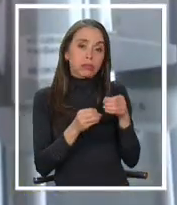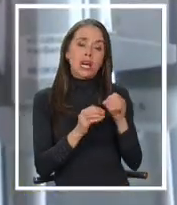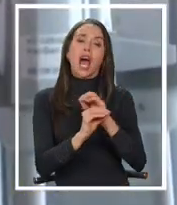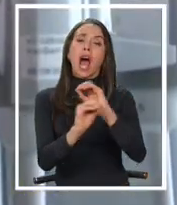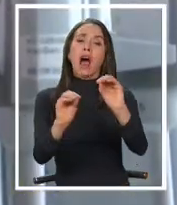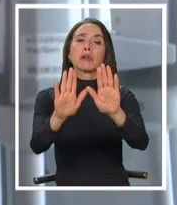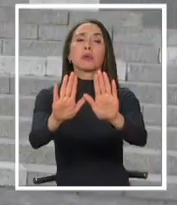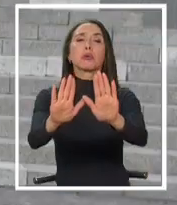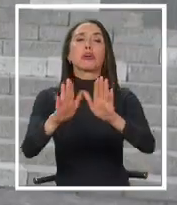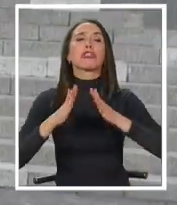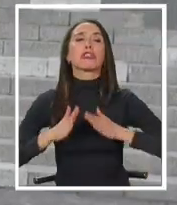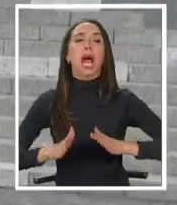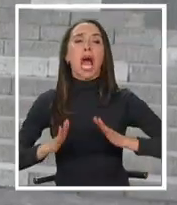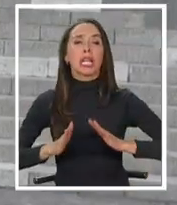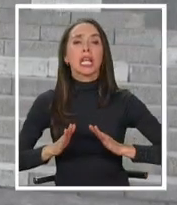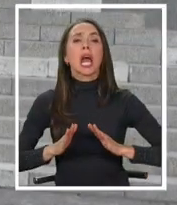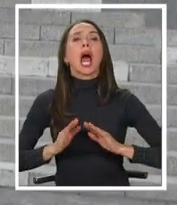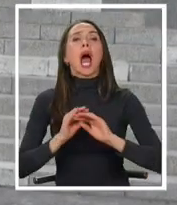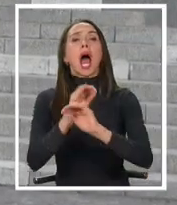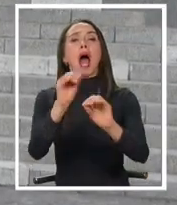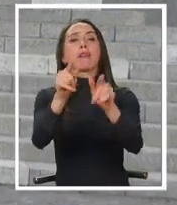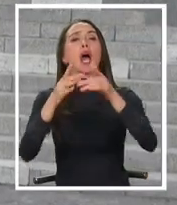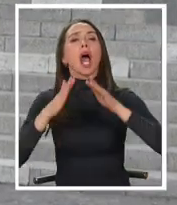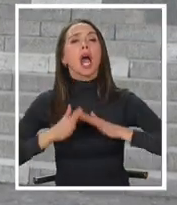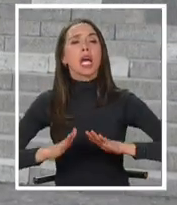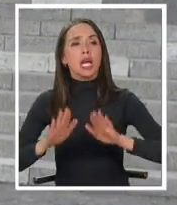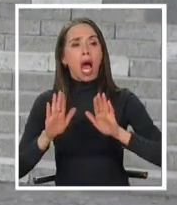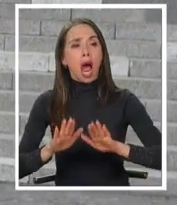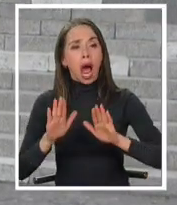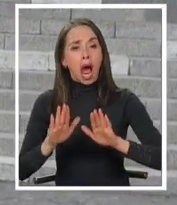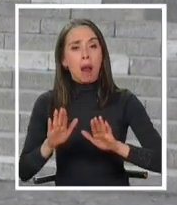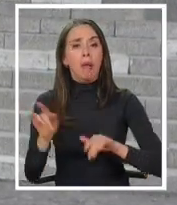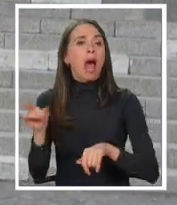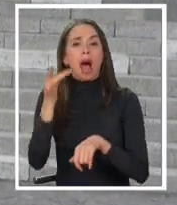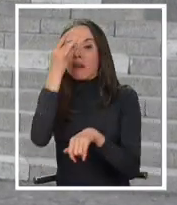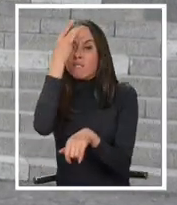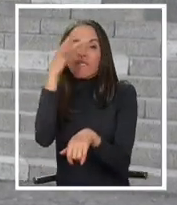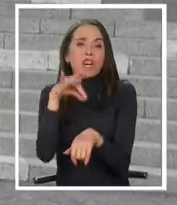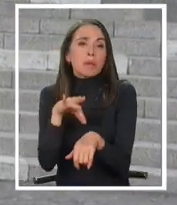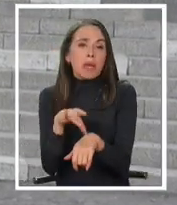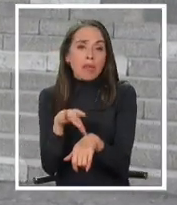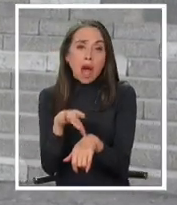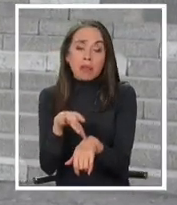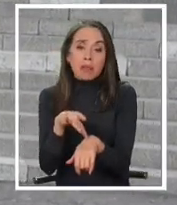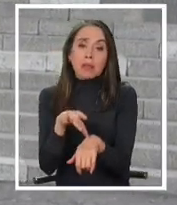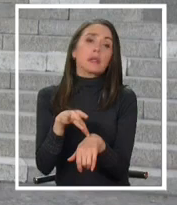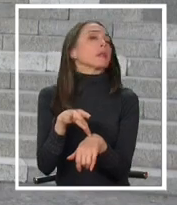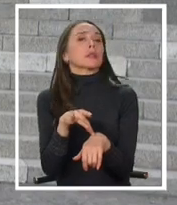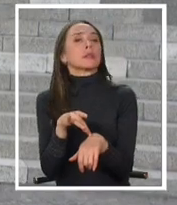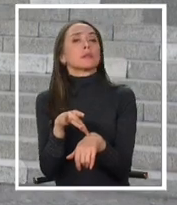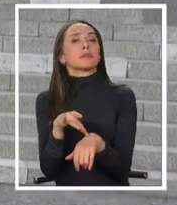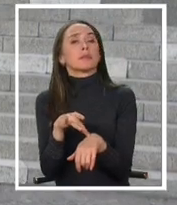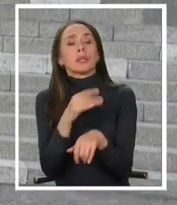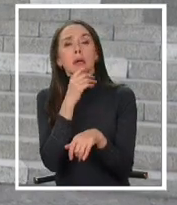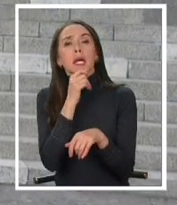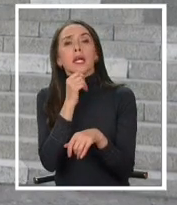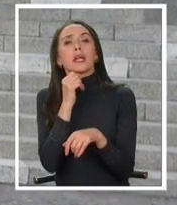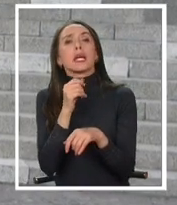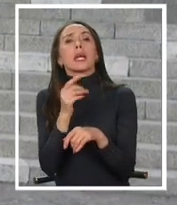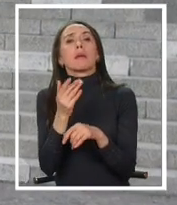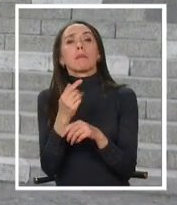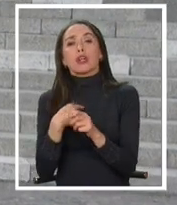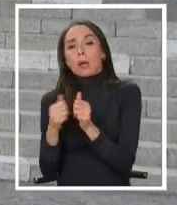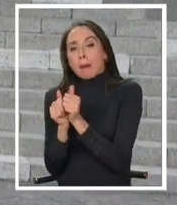llamado a la tranquilidad. Llamamos a la población a la calma desde el punto de vista de que esto es una enfermedad que tiene un contagio mucho más de